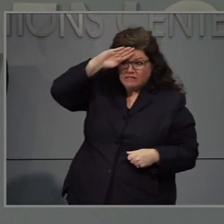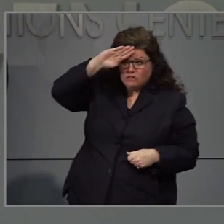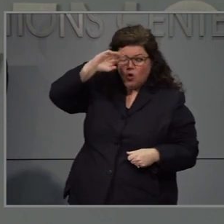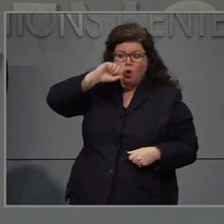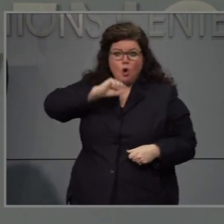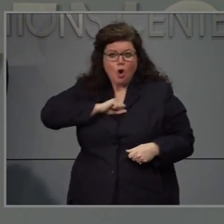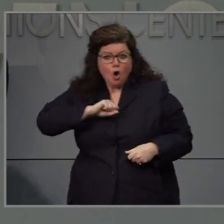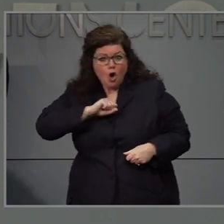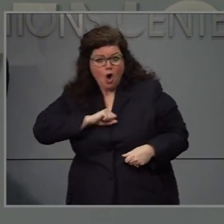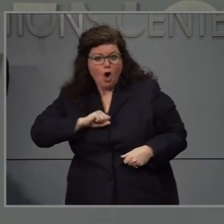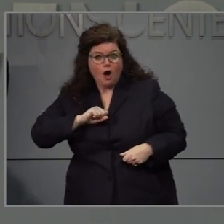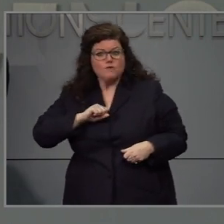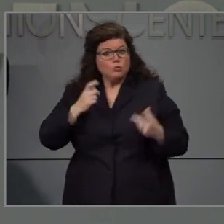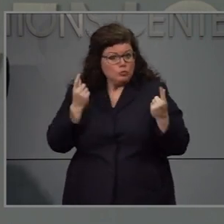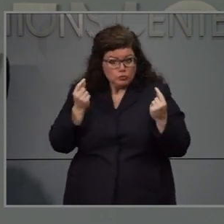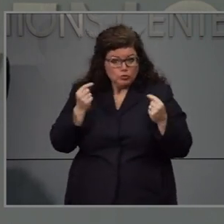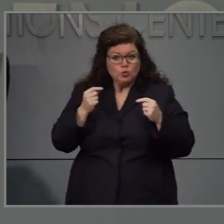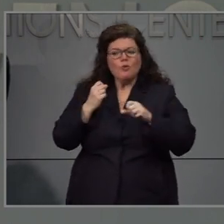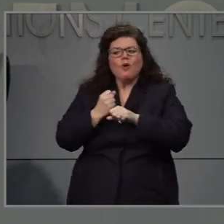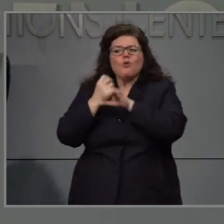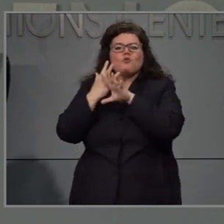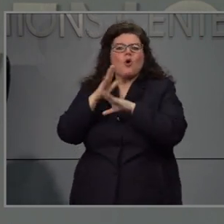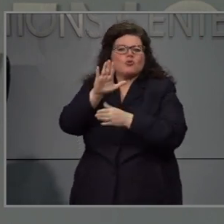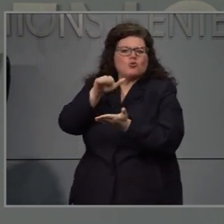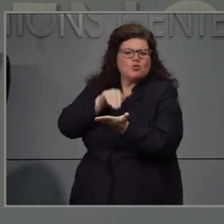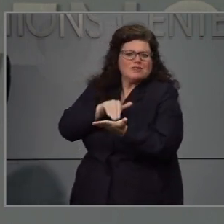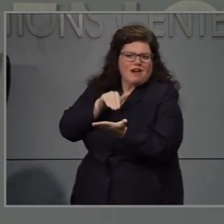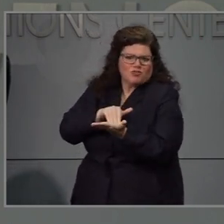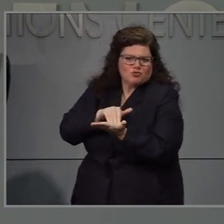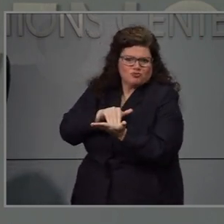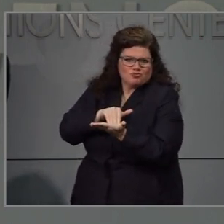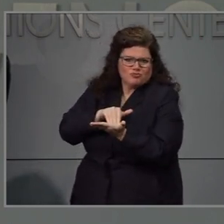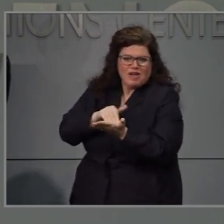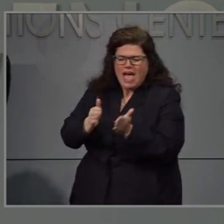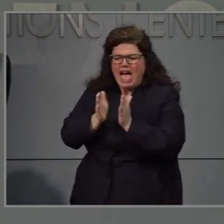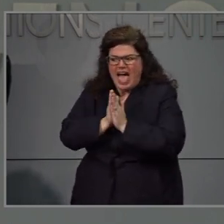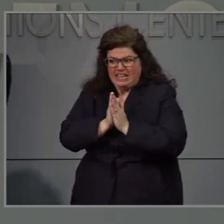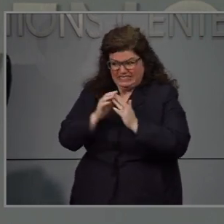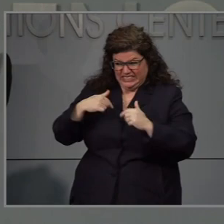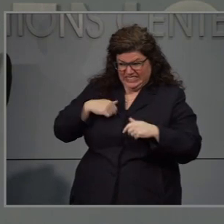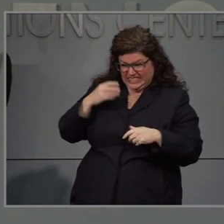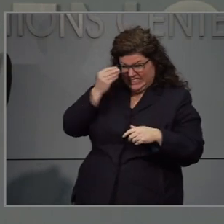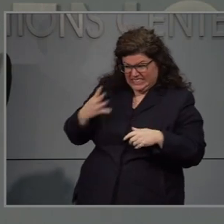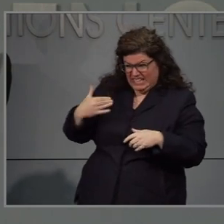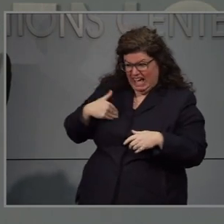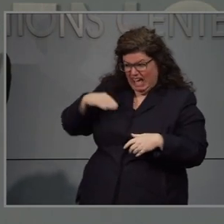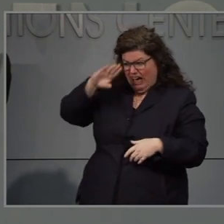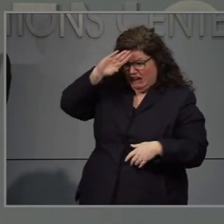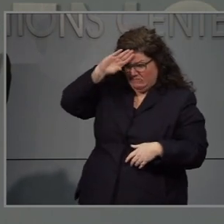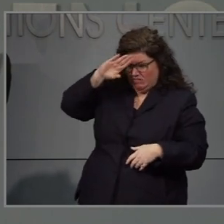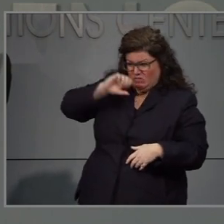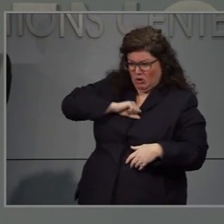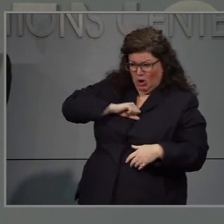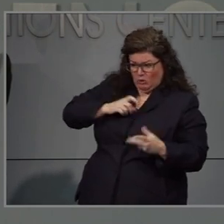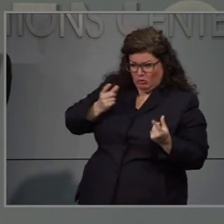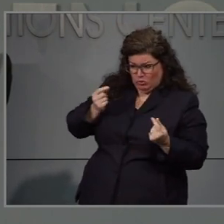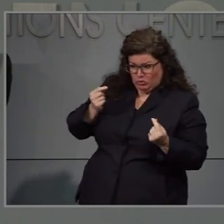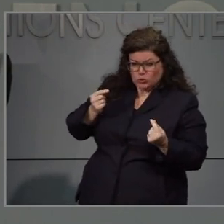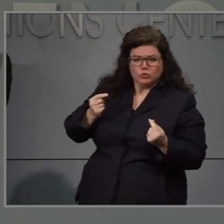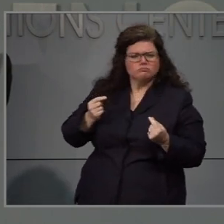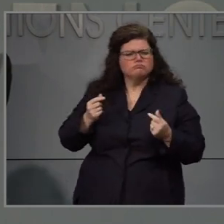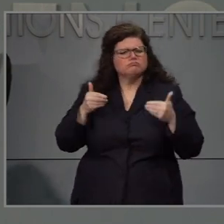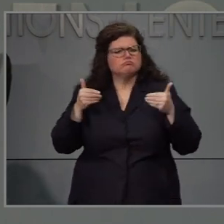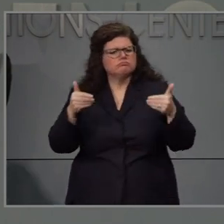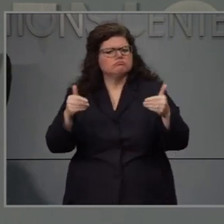fiebre, les pedimos por favor llamen a su doctor primario. Y otro clínico y para que les den una remisión para